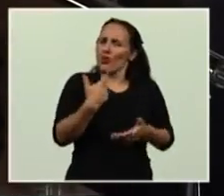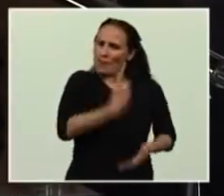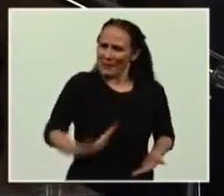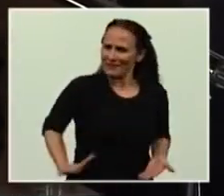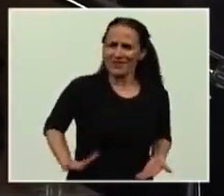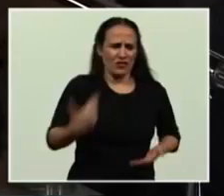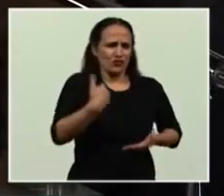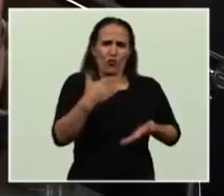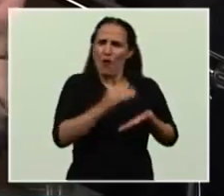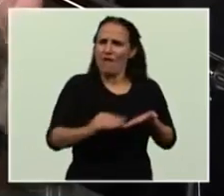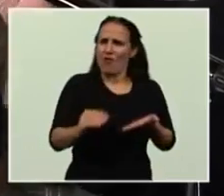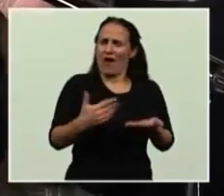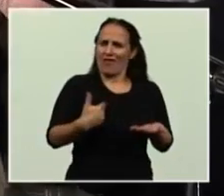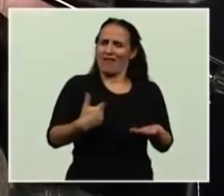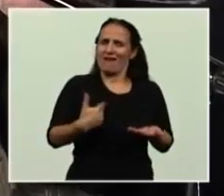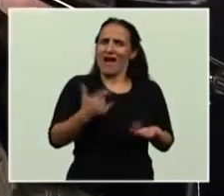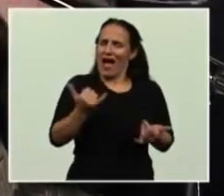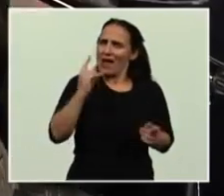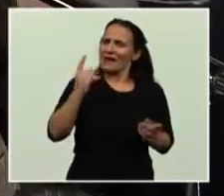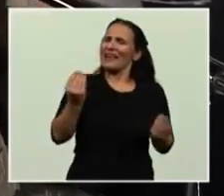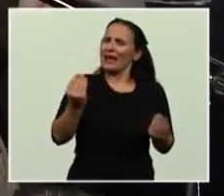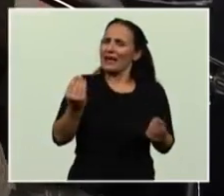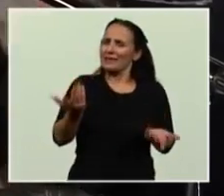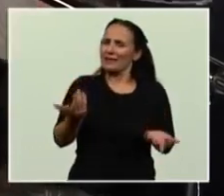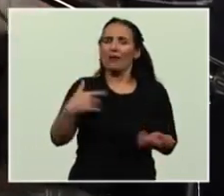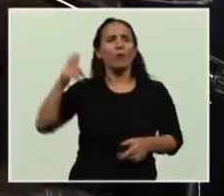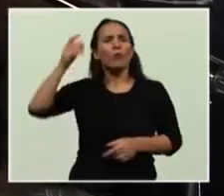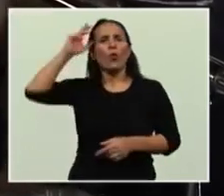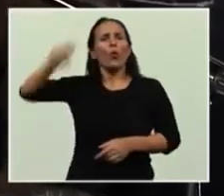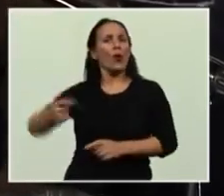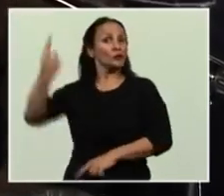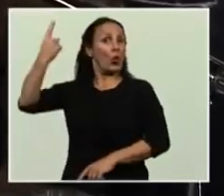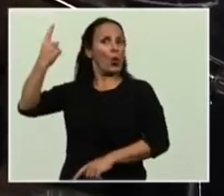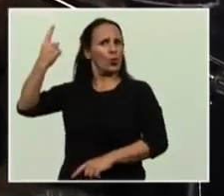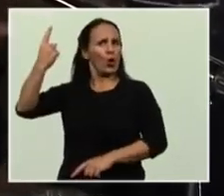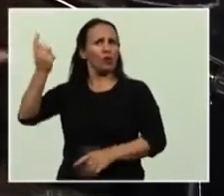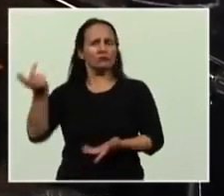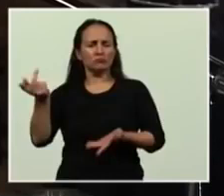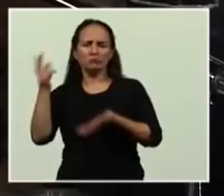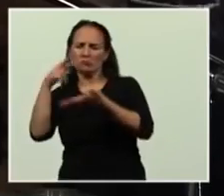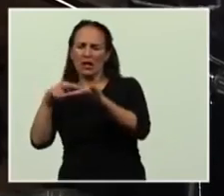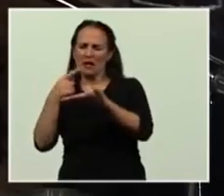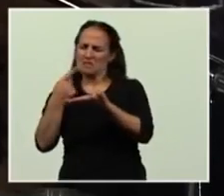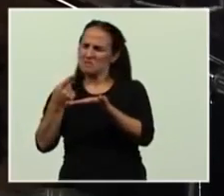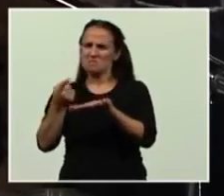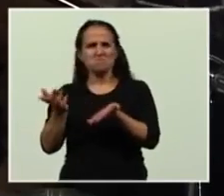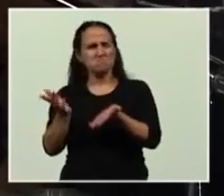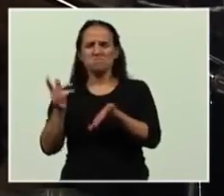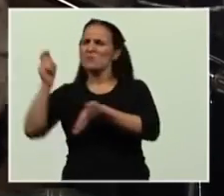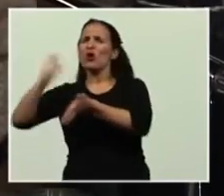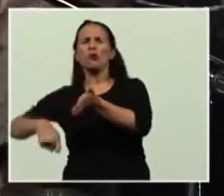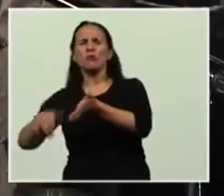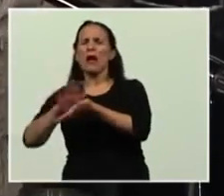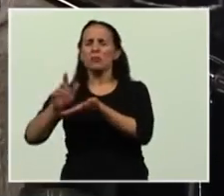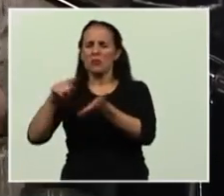si hubo un juez que interpretó, reescribió un contrato e interpretó una